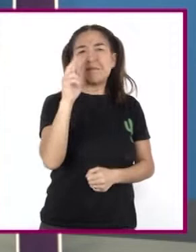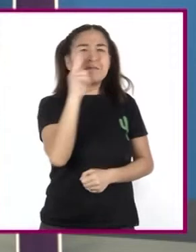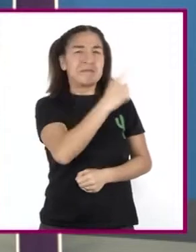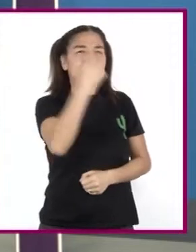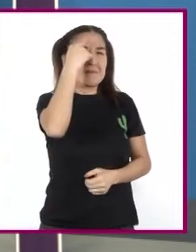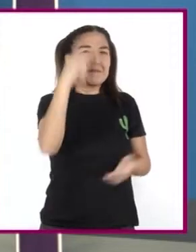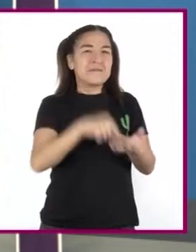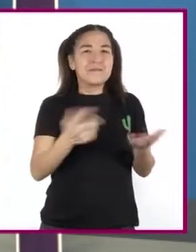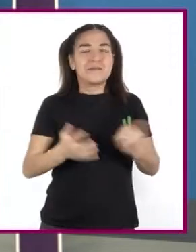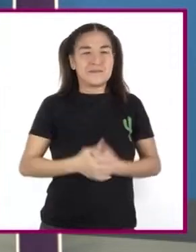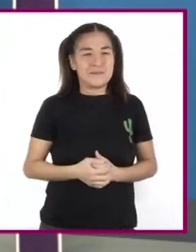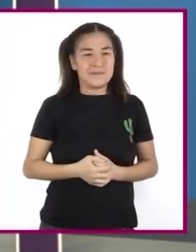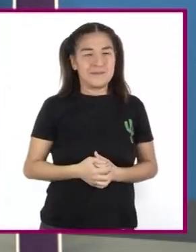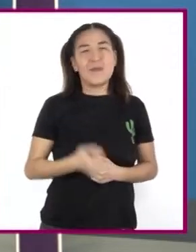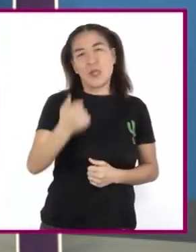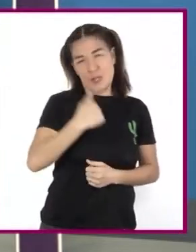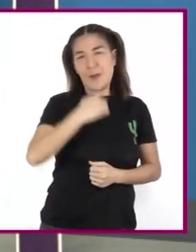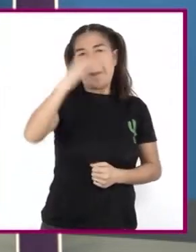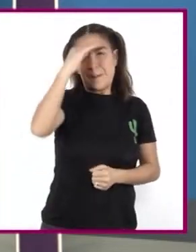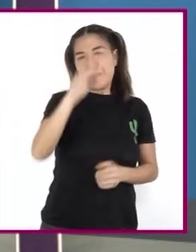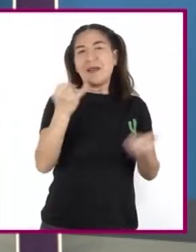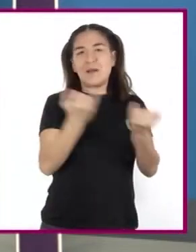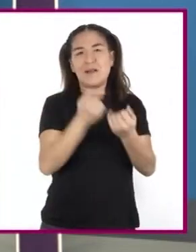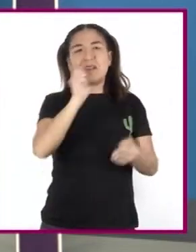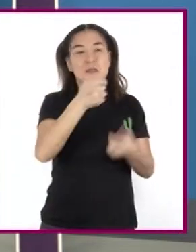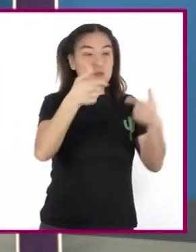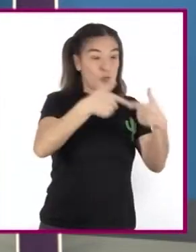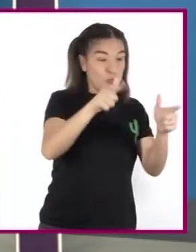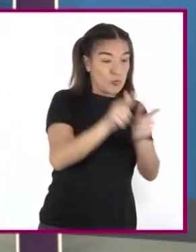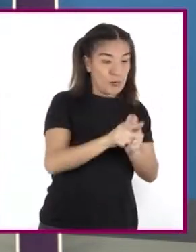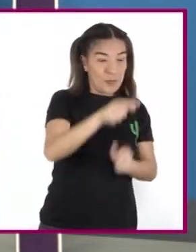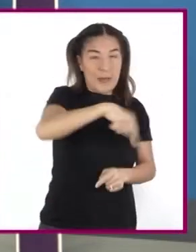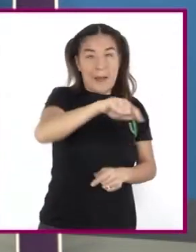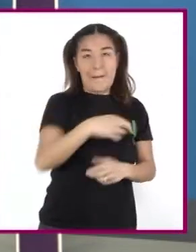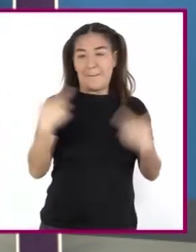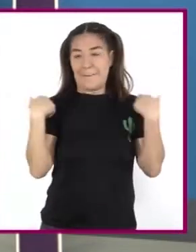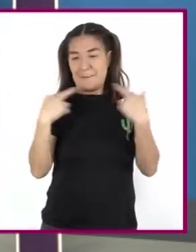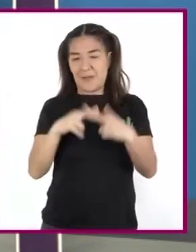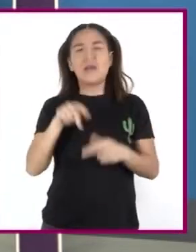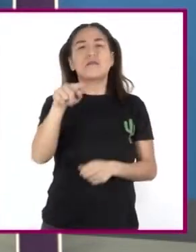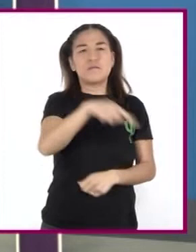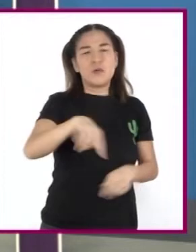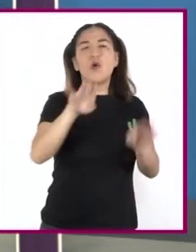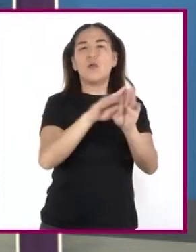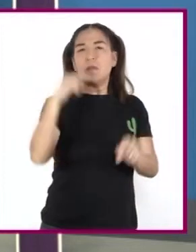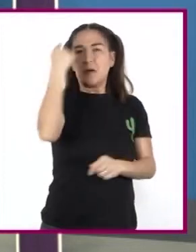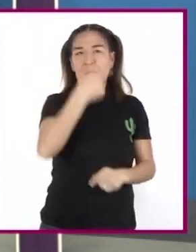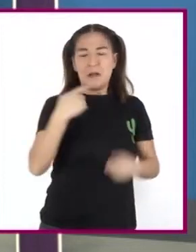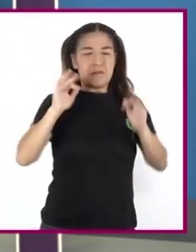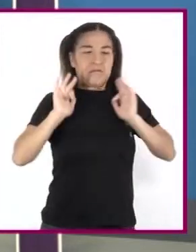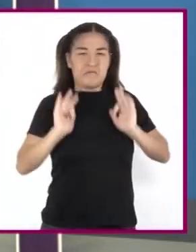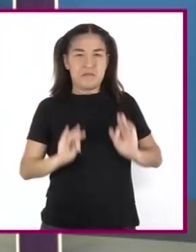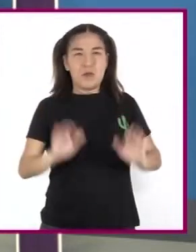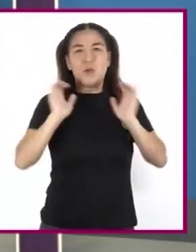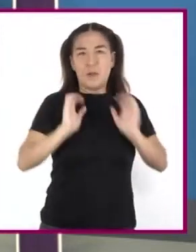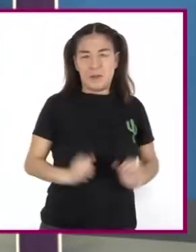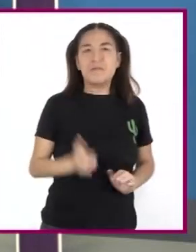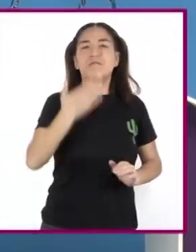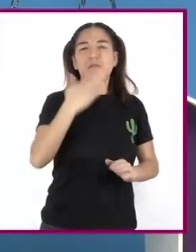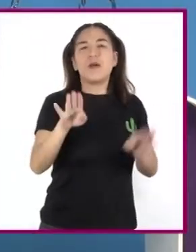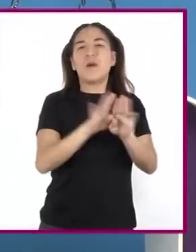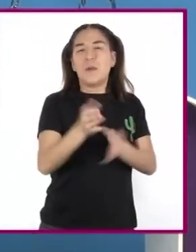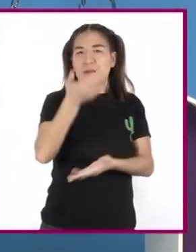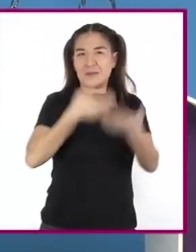Lo deduzco Porque Que el grupo Y el profesor Lucen tranquilos Y dispuestos Creo que están negociando